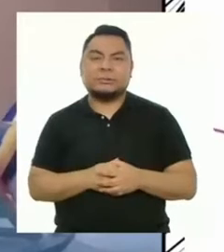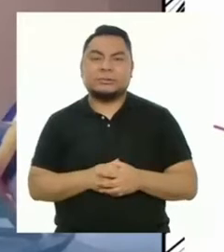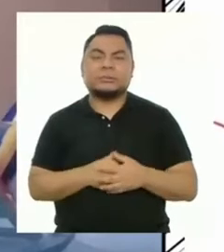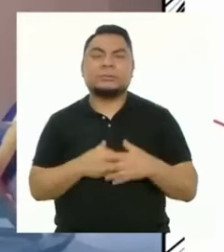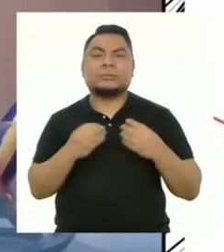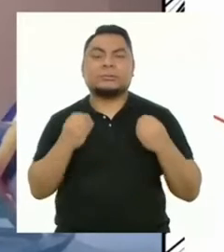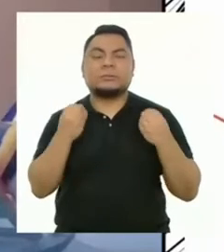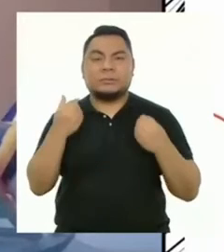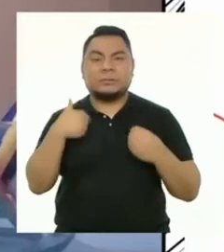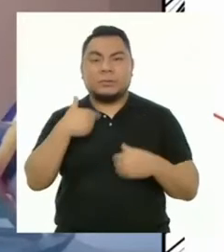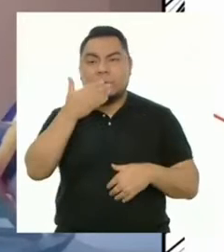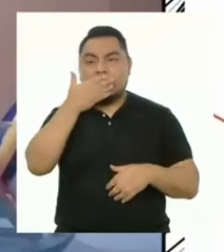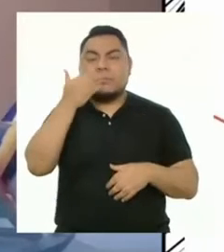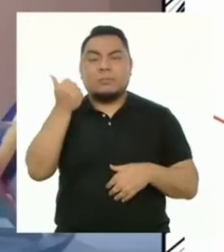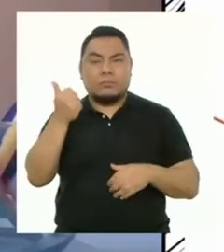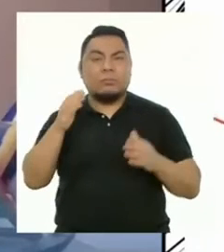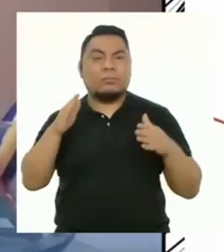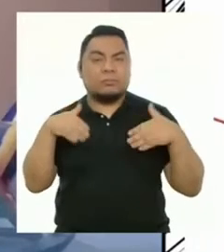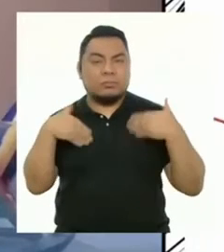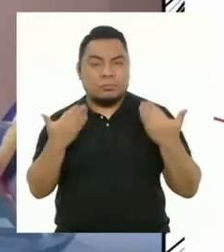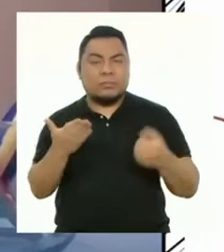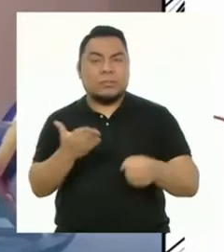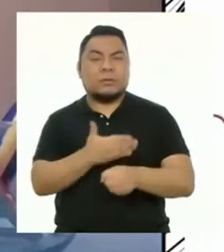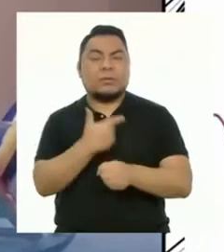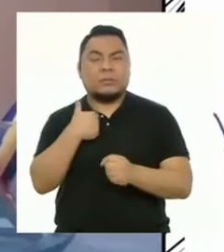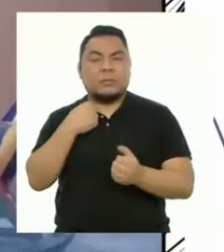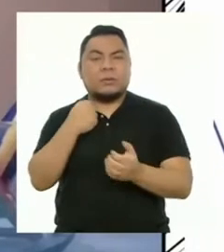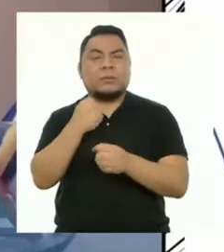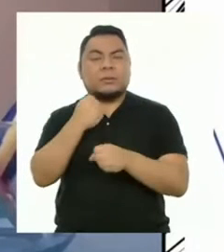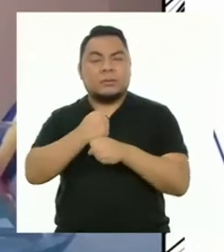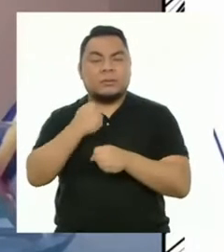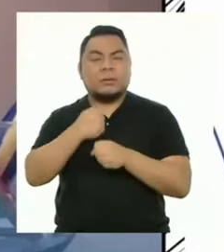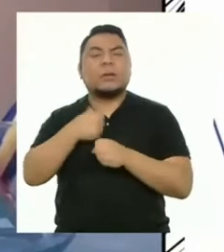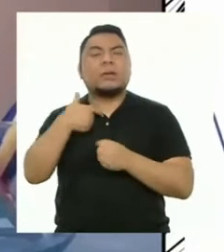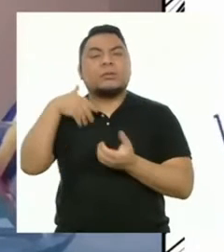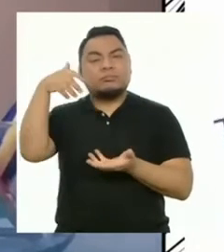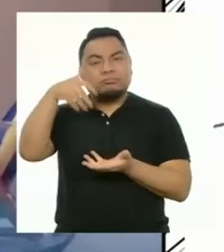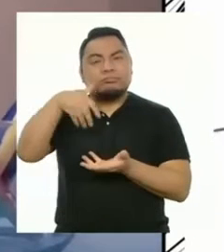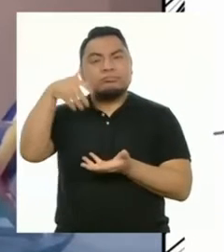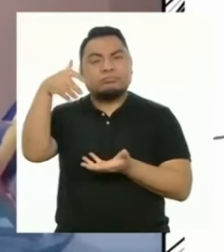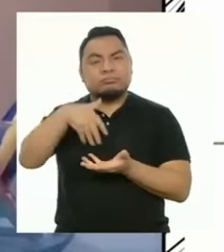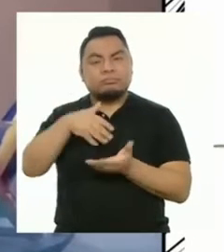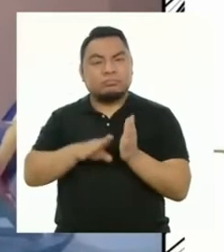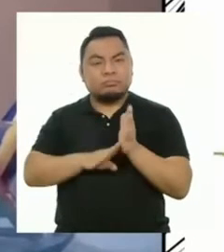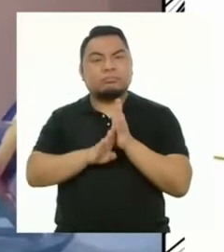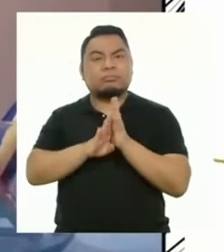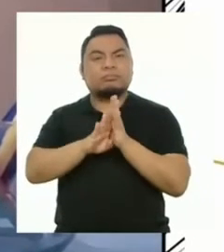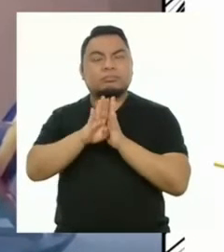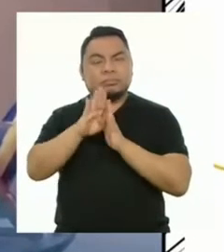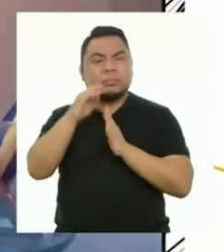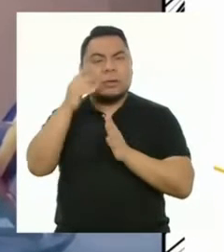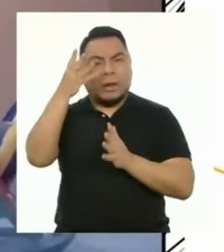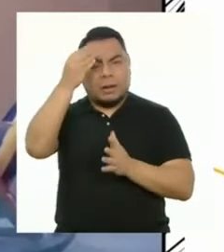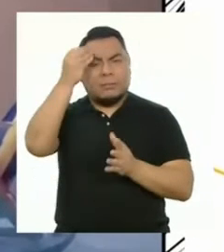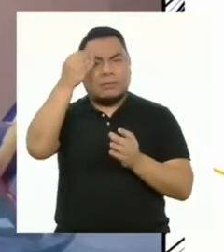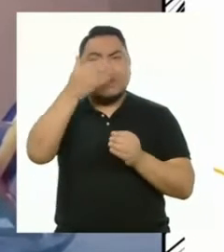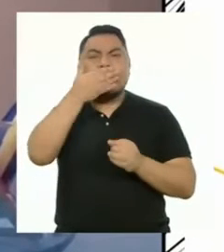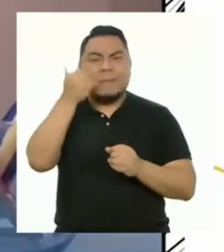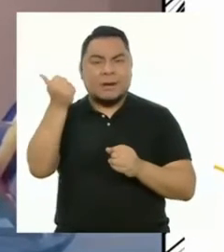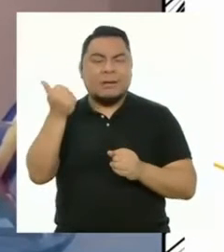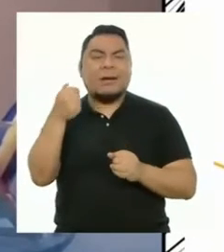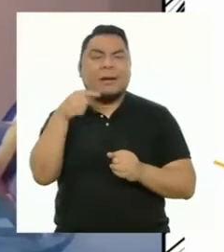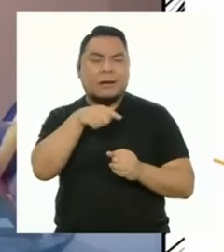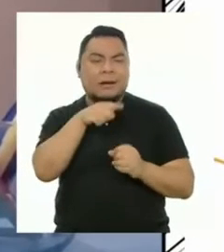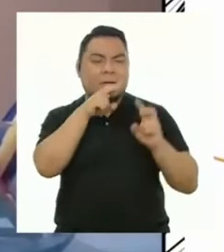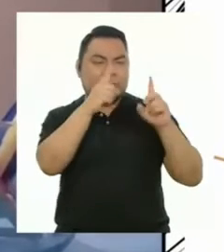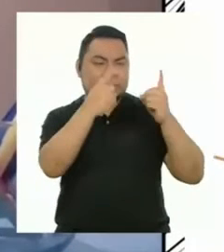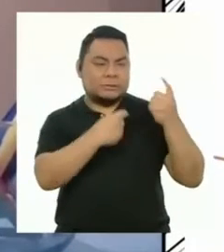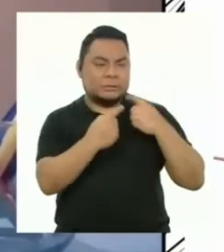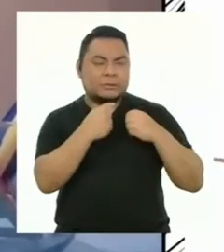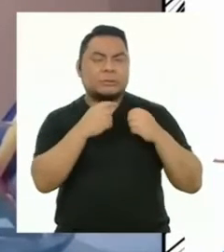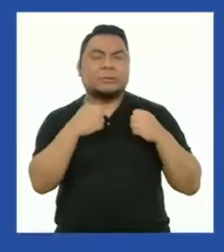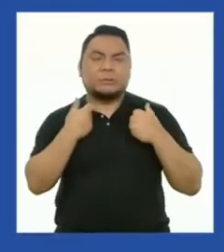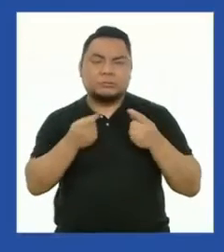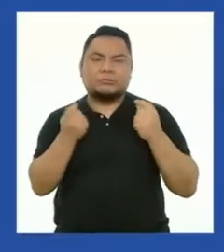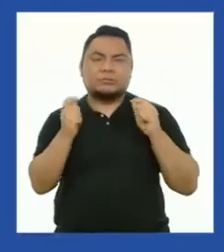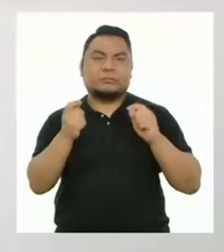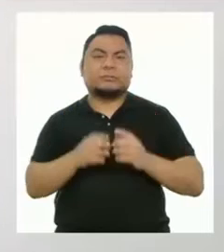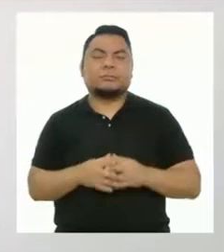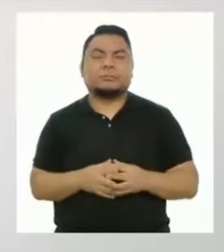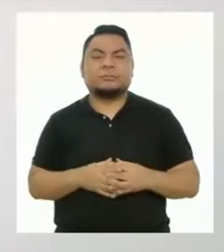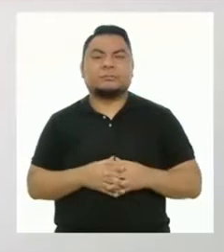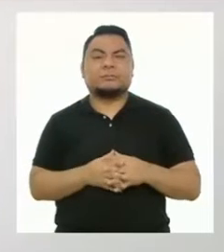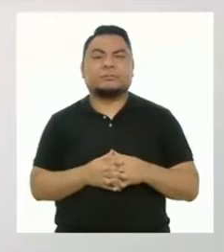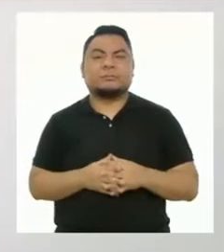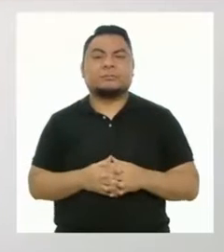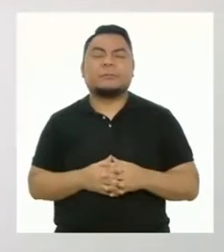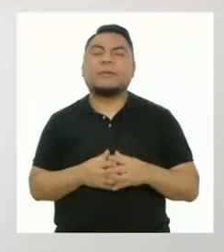ya que he podido mejorar mi desempeño estudiantil y he sabido mejorar en todos mis cursos.